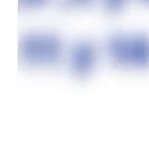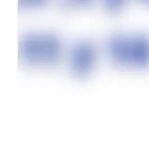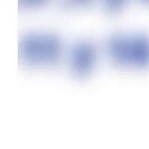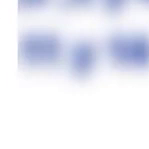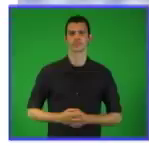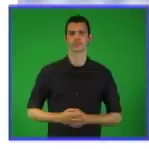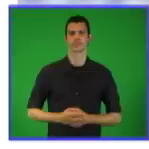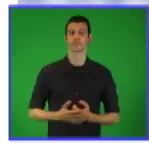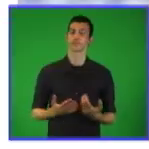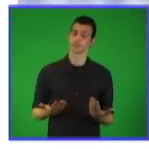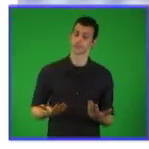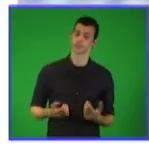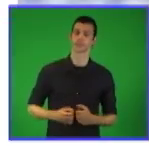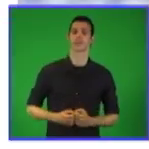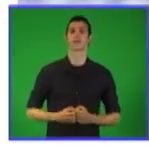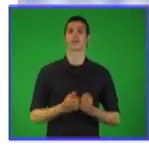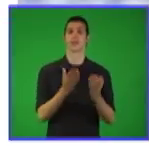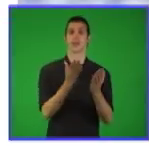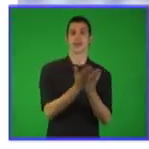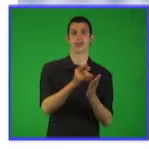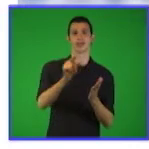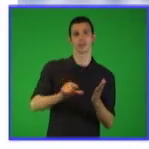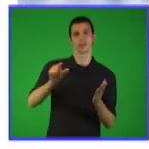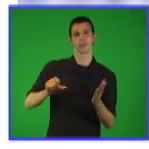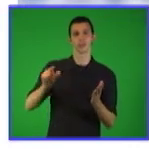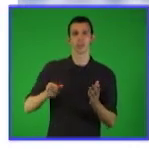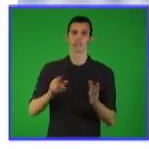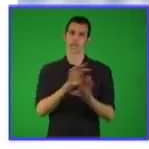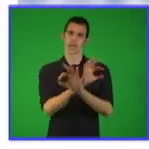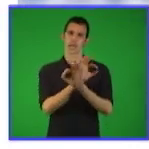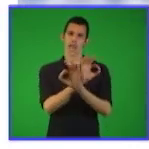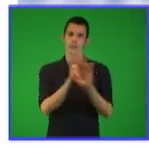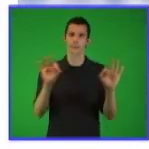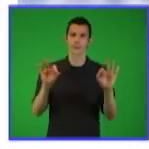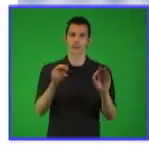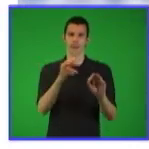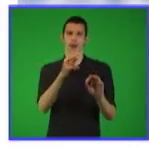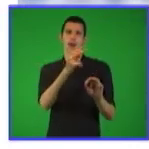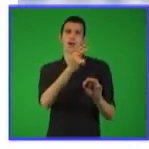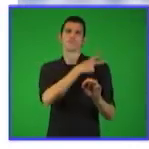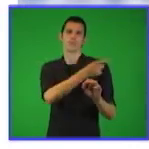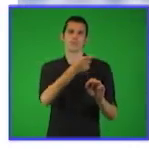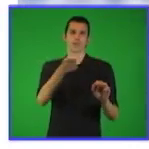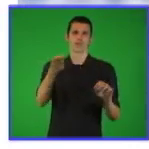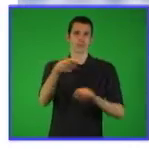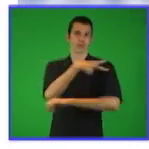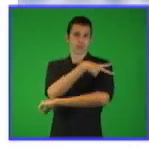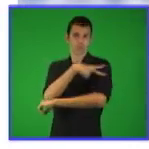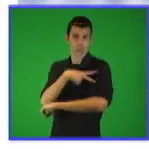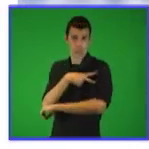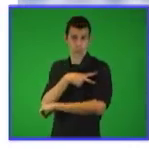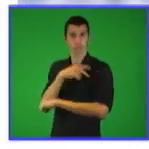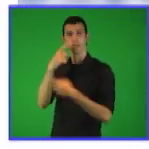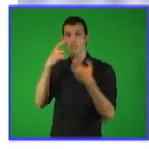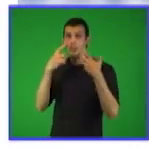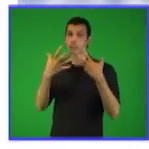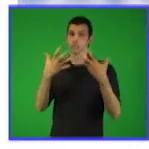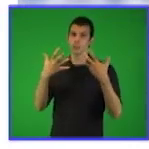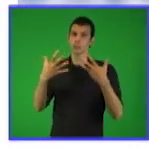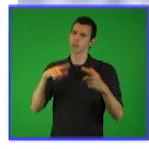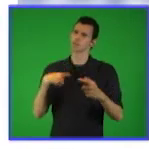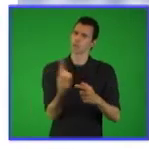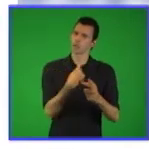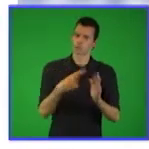Para los estudiantes de la especialidad de profesor de secundaria